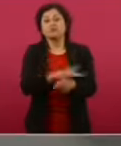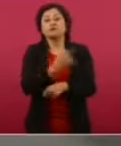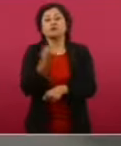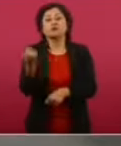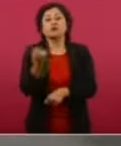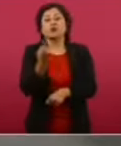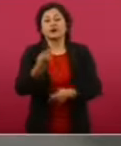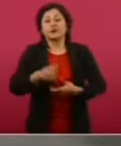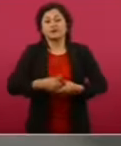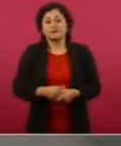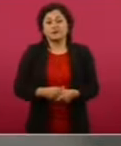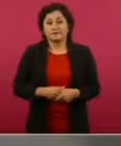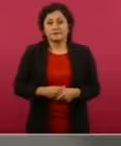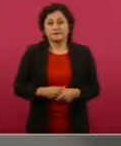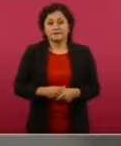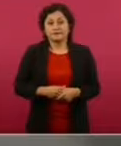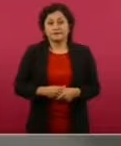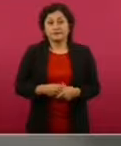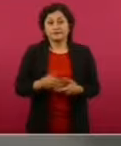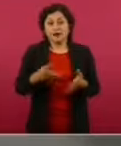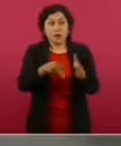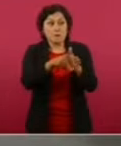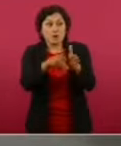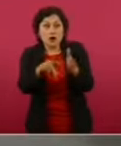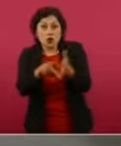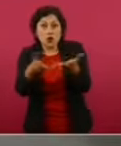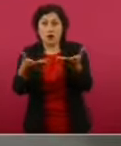en los medios.